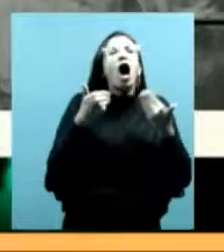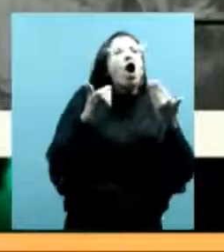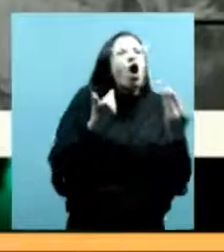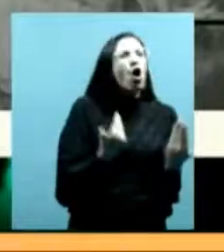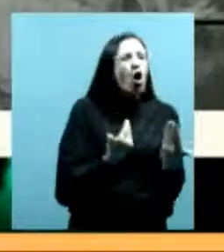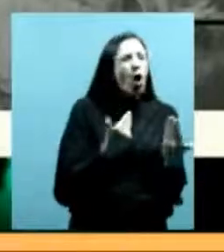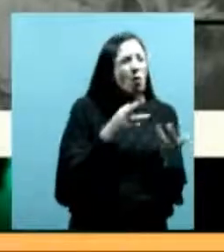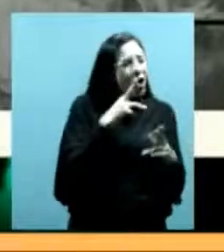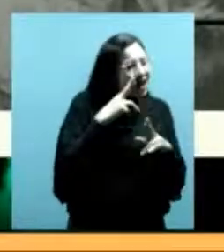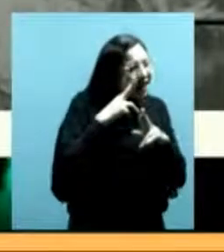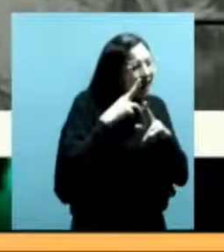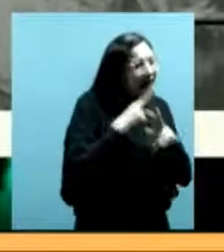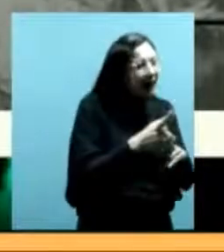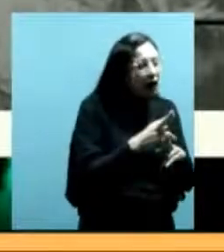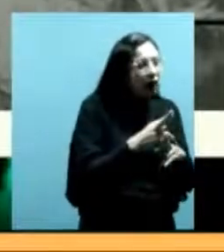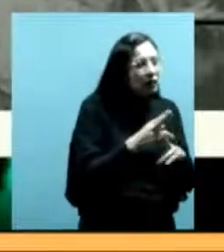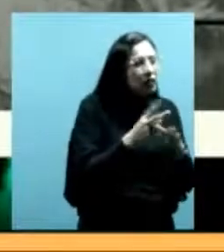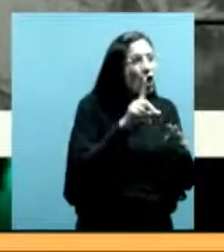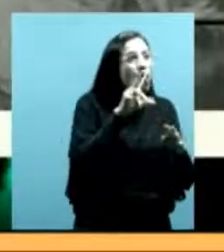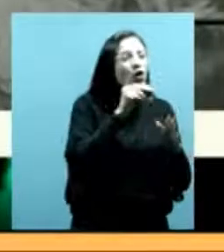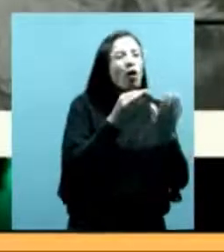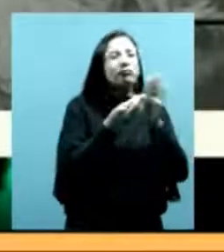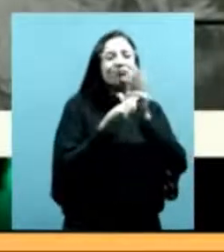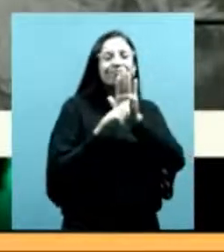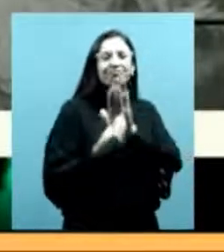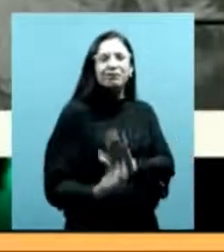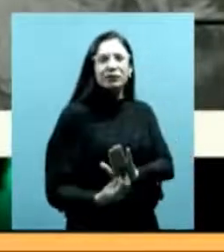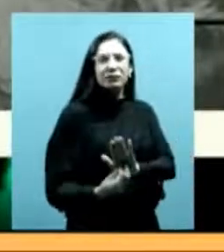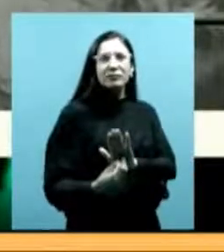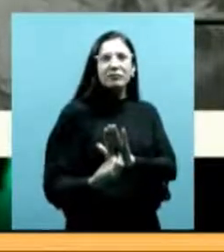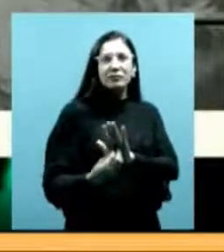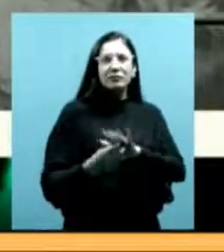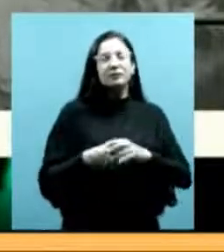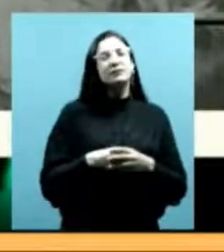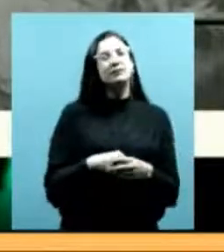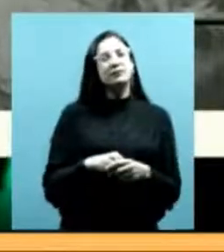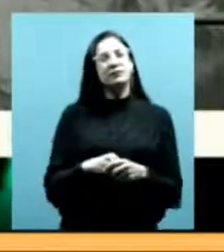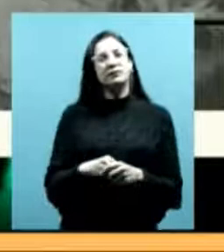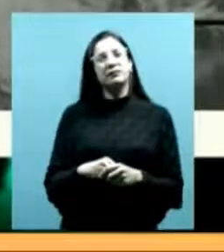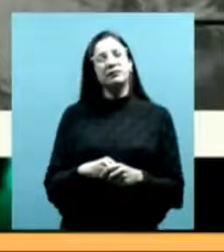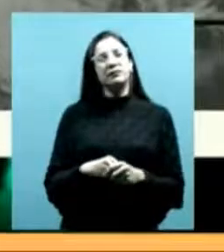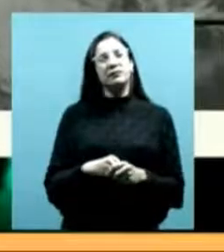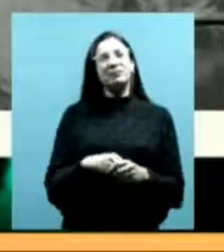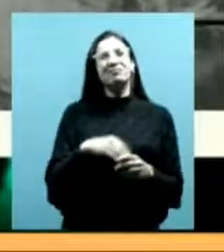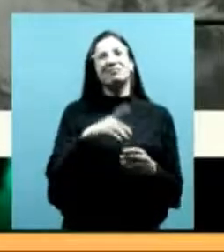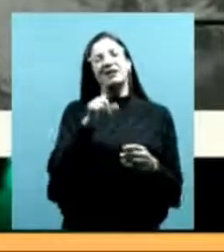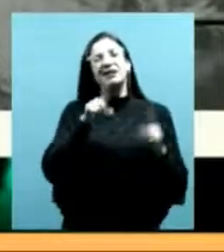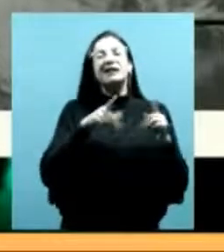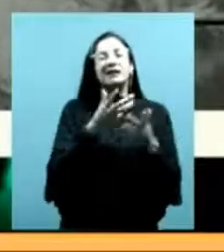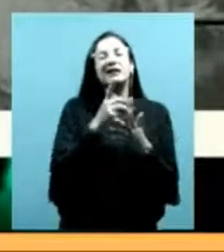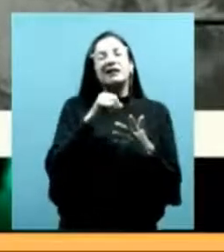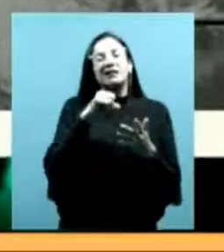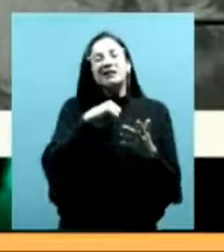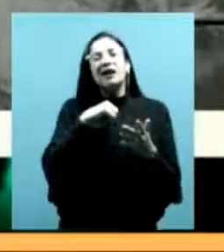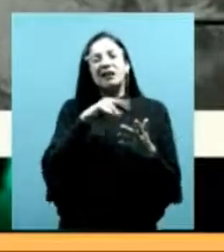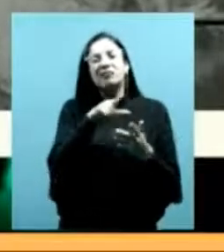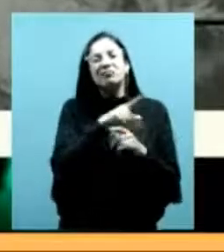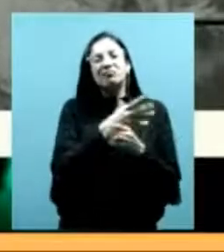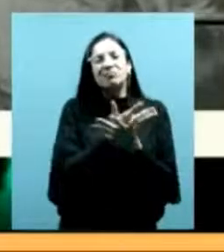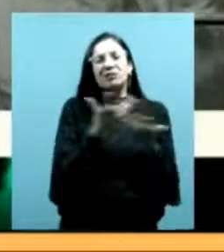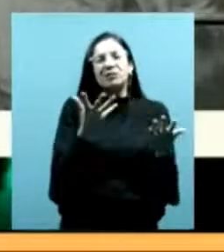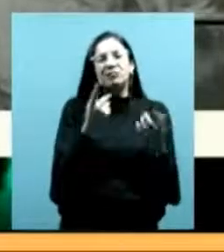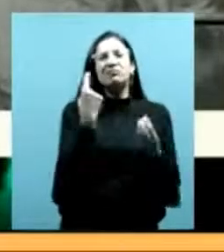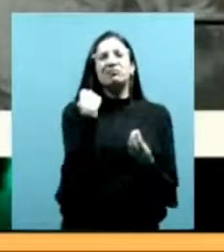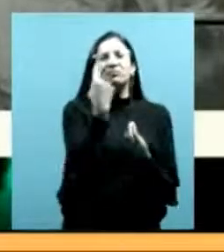son narrativas homogenizadoras no se ve la heterogeneidad de las estrategias de las agencias de las políticas de los pueblos y son simplistas